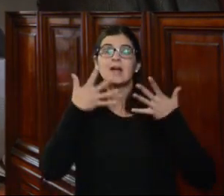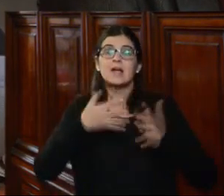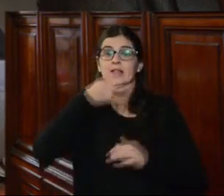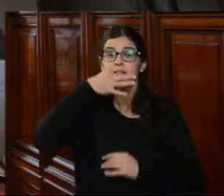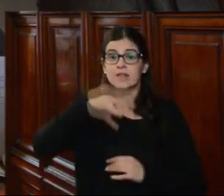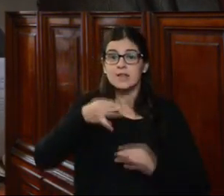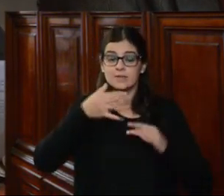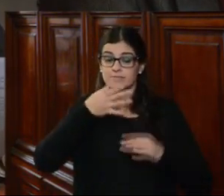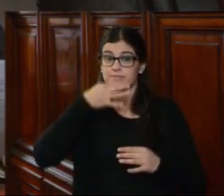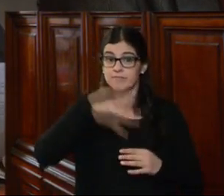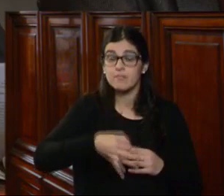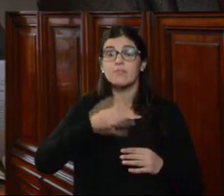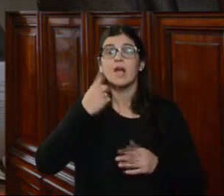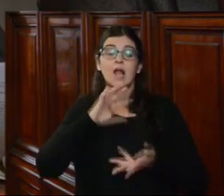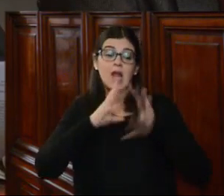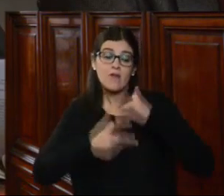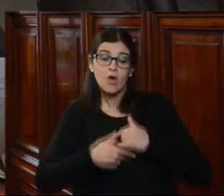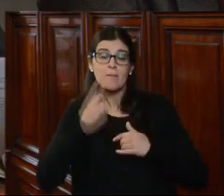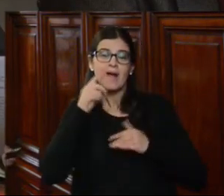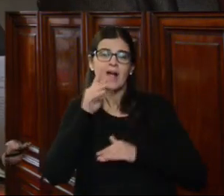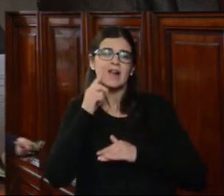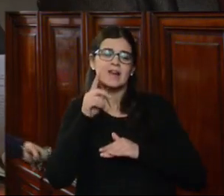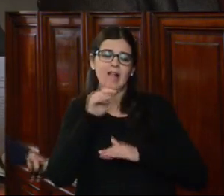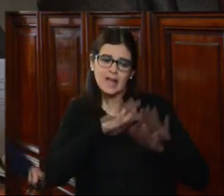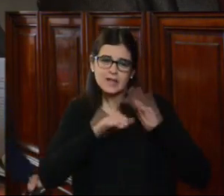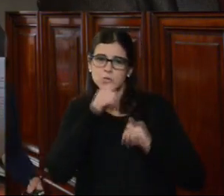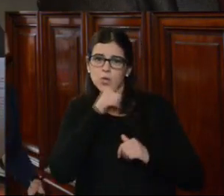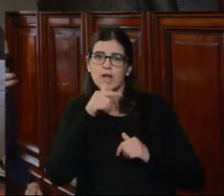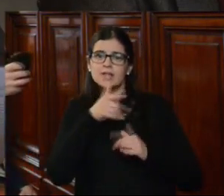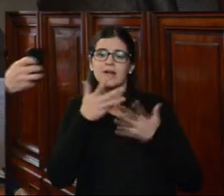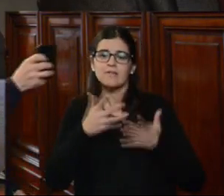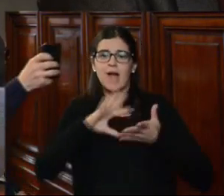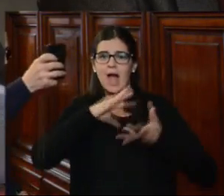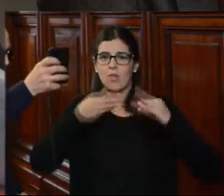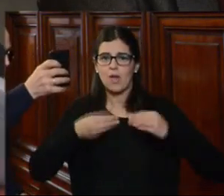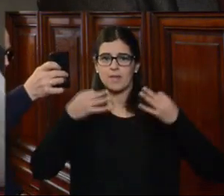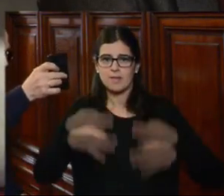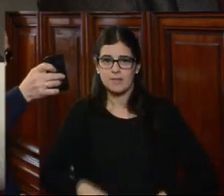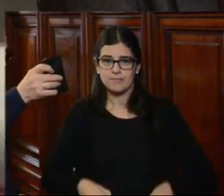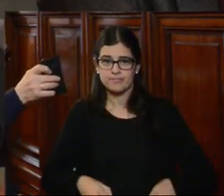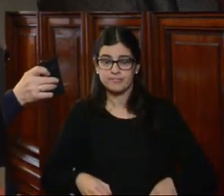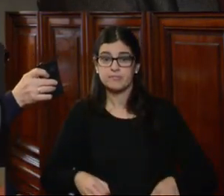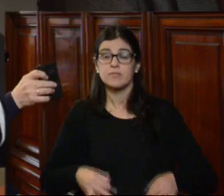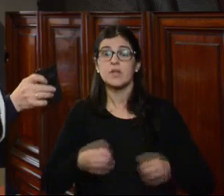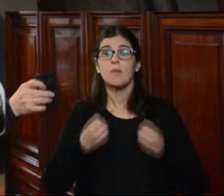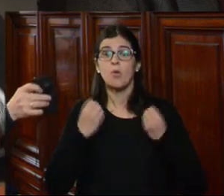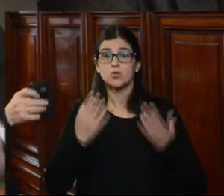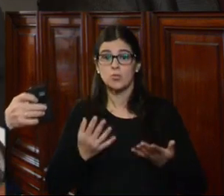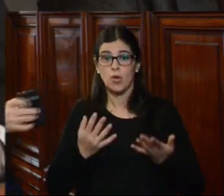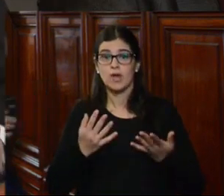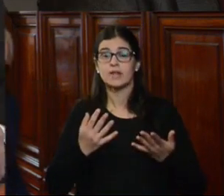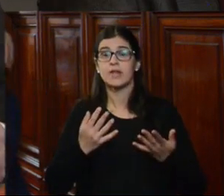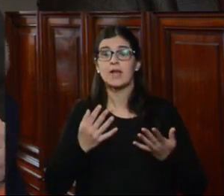las medidas reparatorias que estime adecuadas. Por supuesto, las